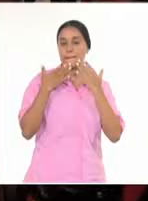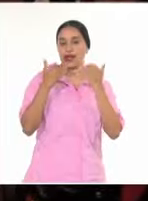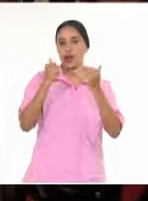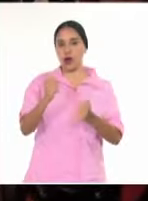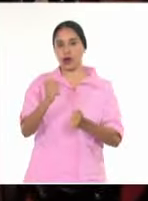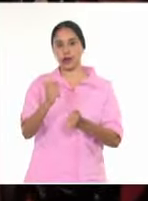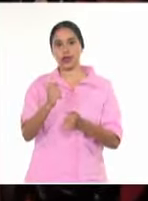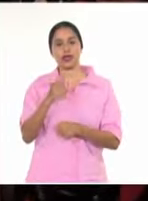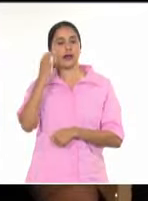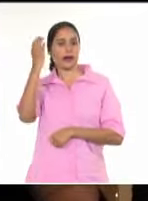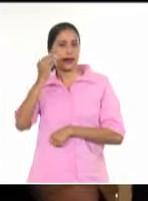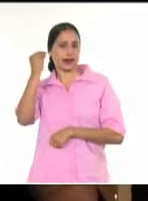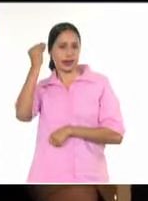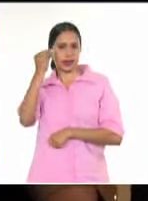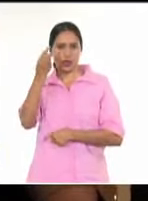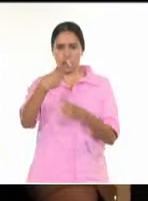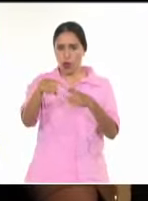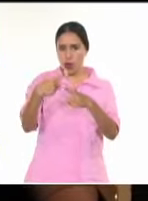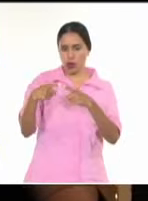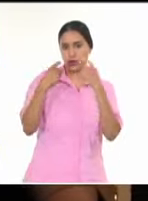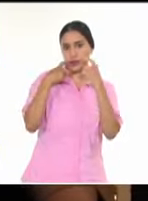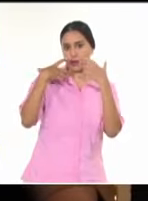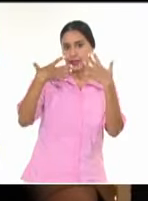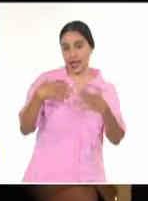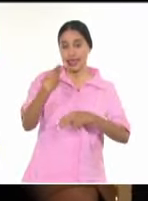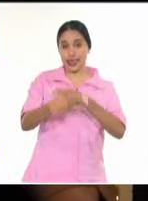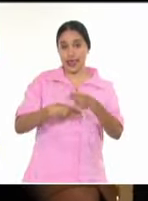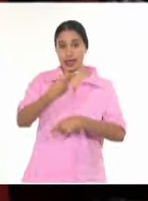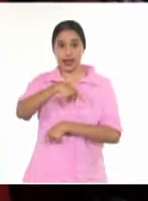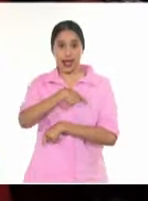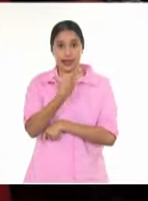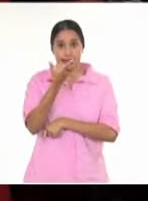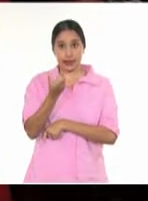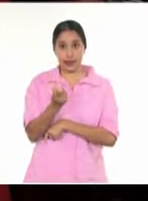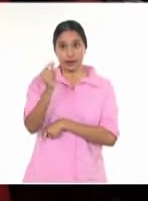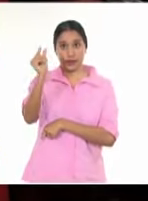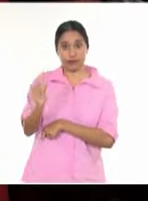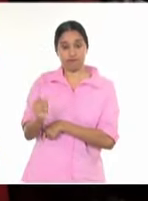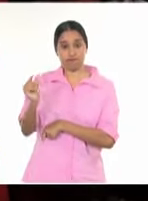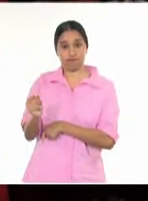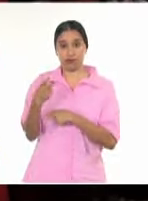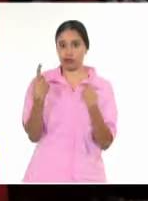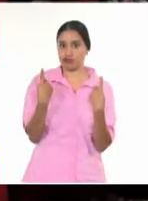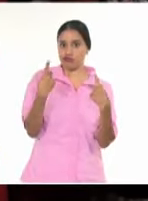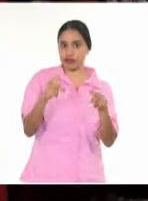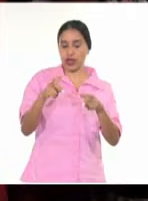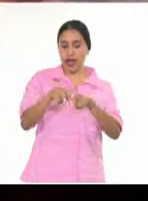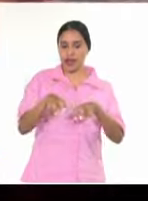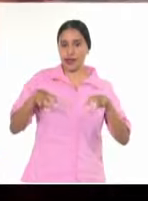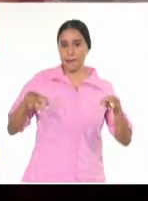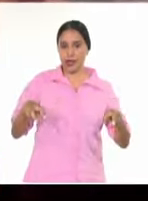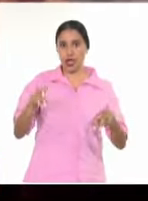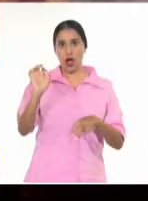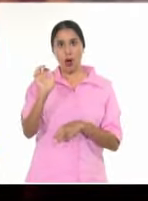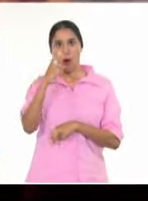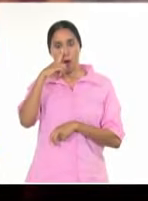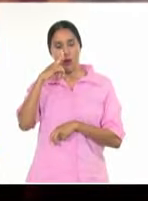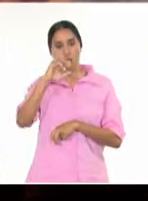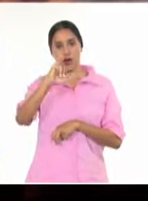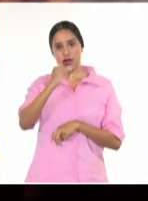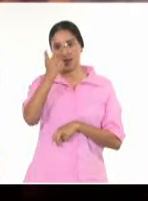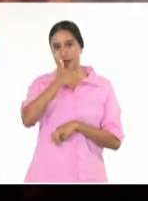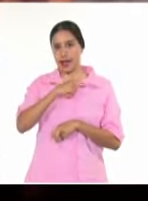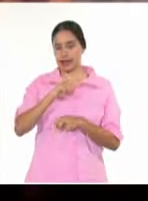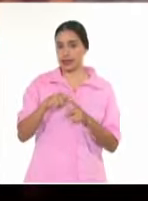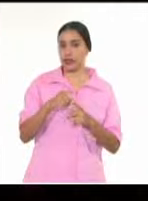enriquecedoras realizan intelectuales y artistas en Camagüey durante la asamblea de la UNIAC en la provincia. Momento